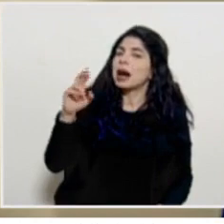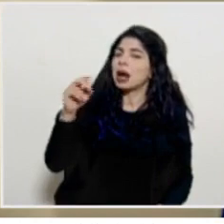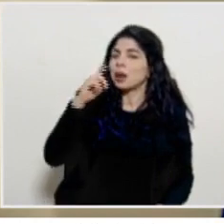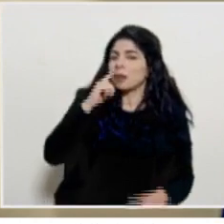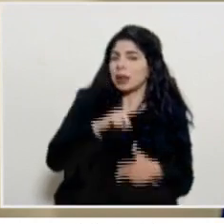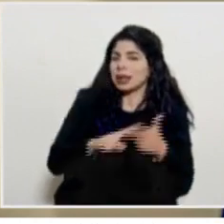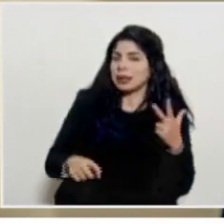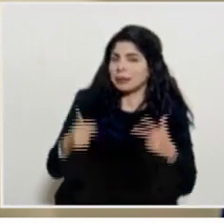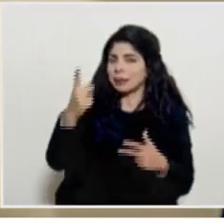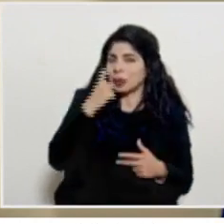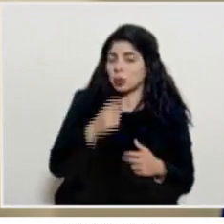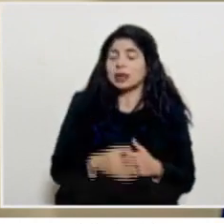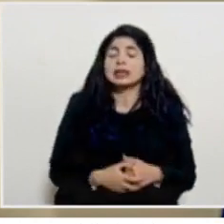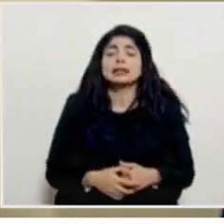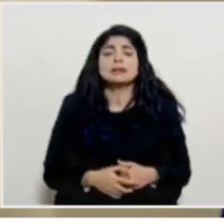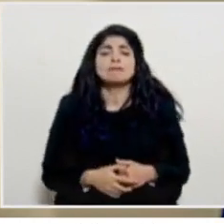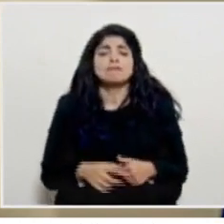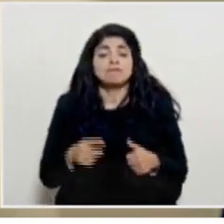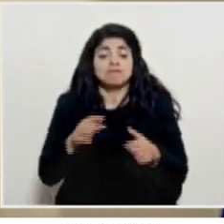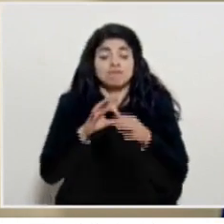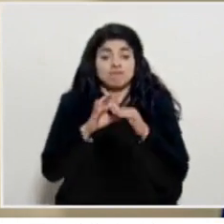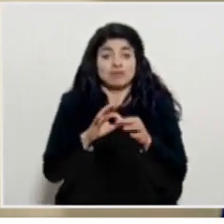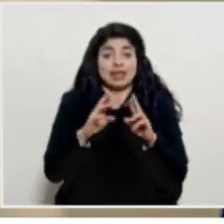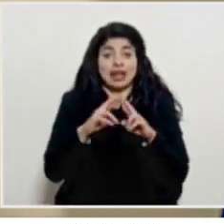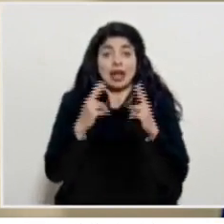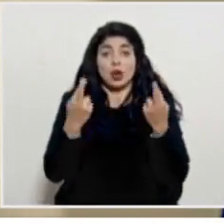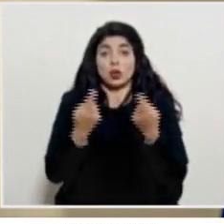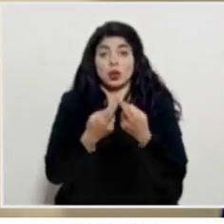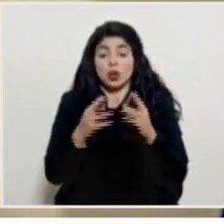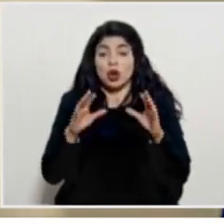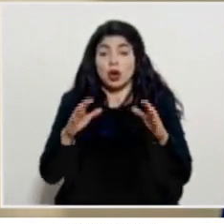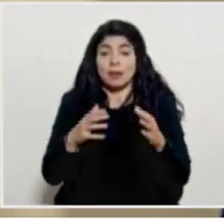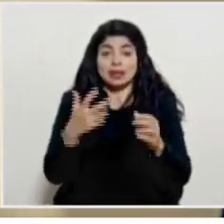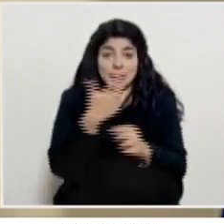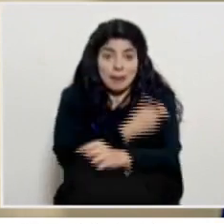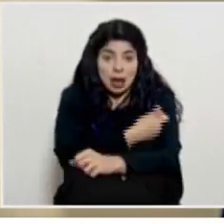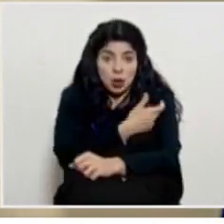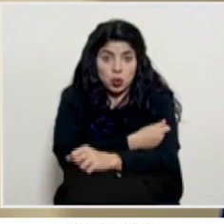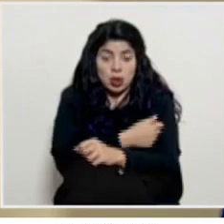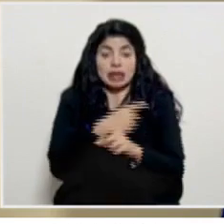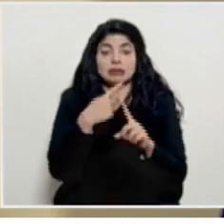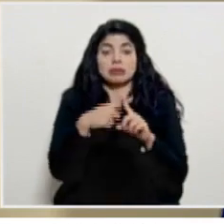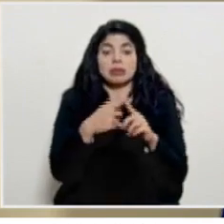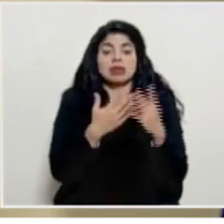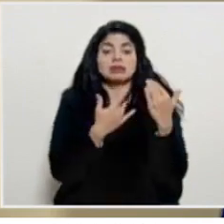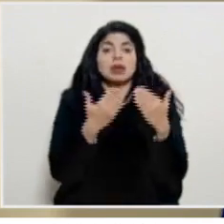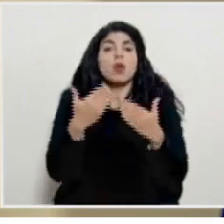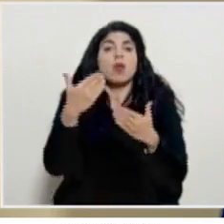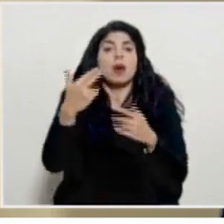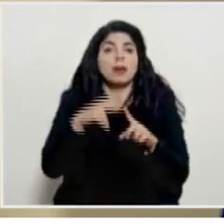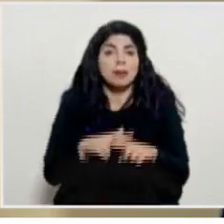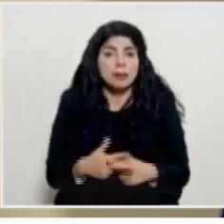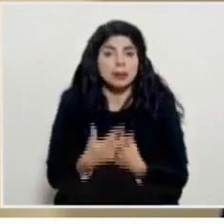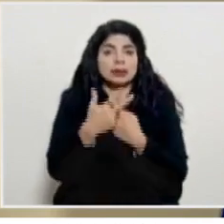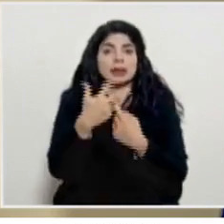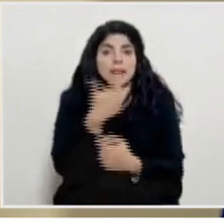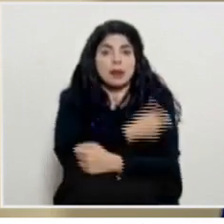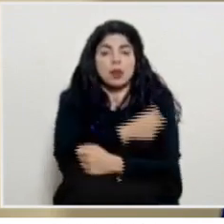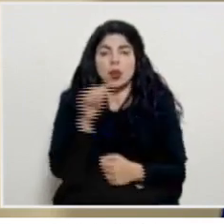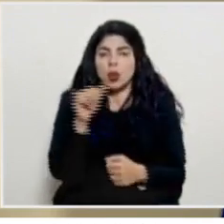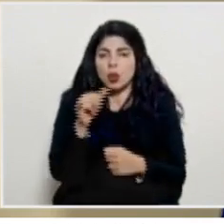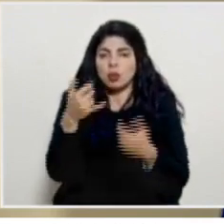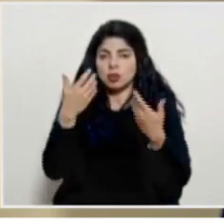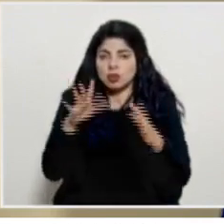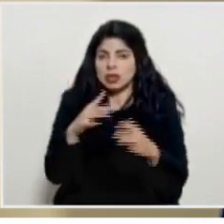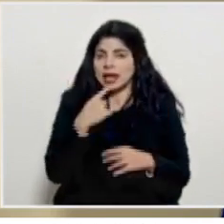tres preguntas con respecto a la reunión de la Comisión de Vacunas y la expectativa de inicio como bien lo